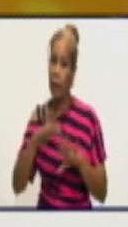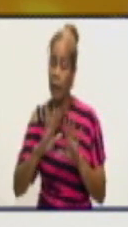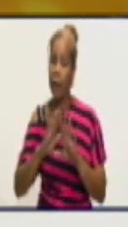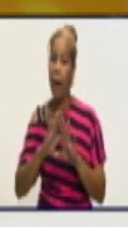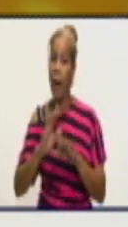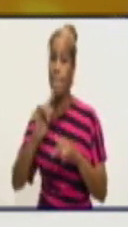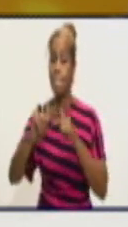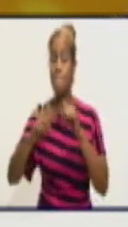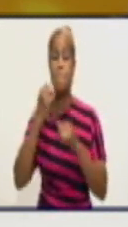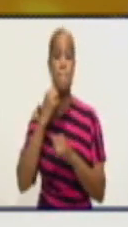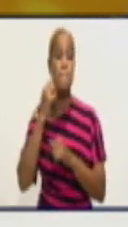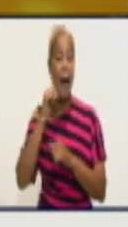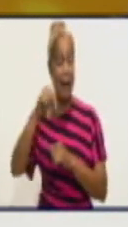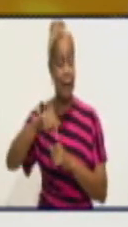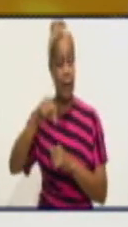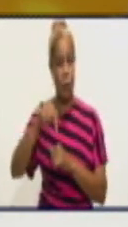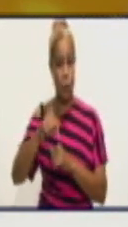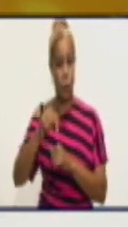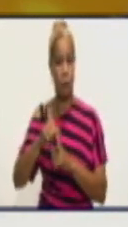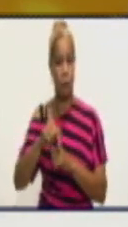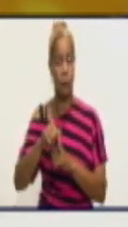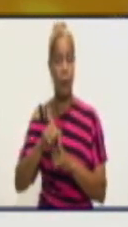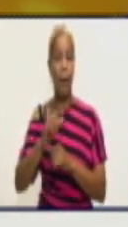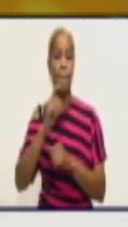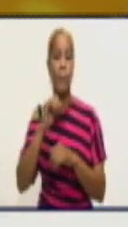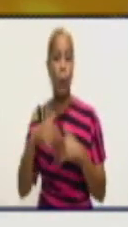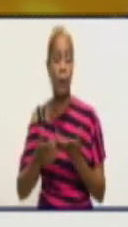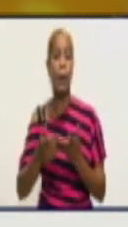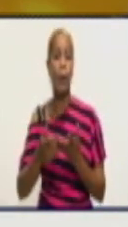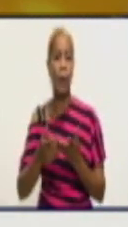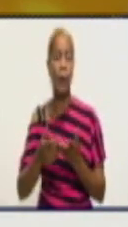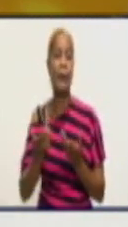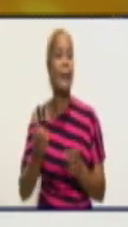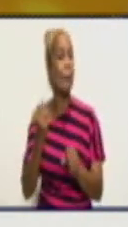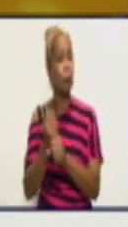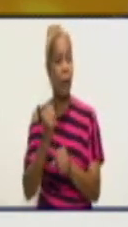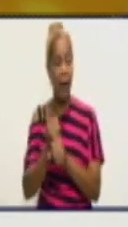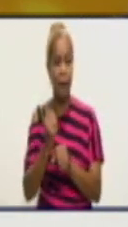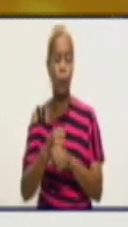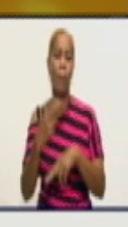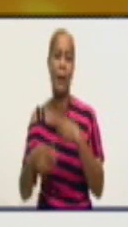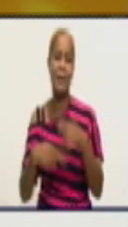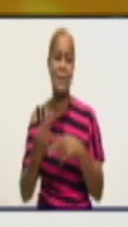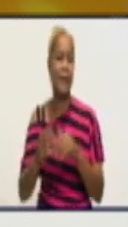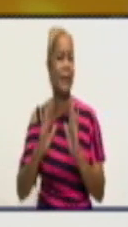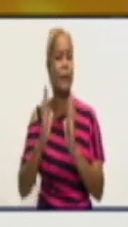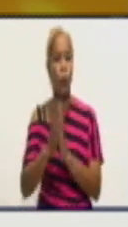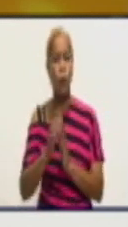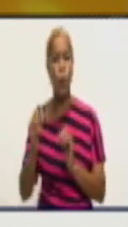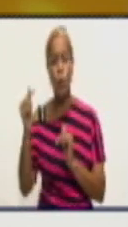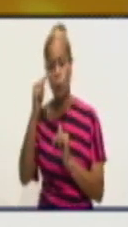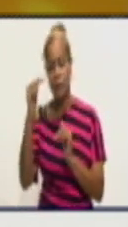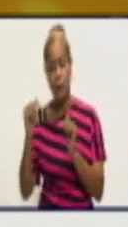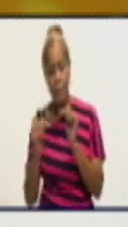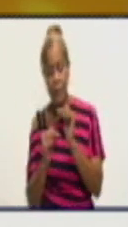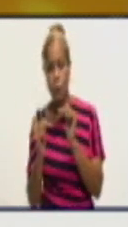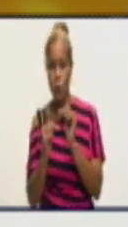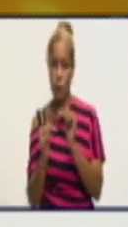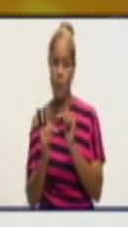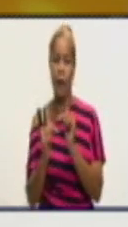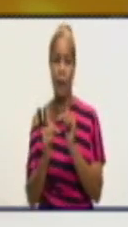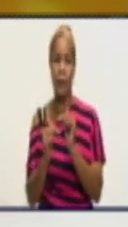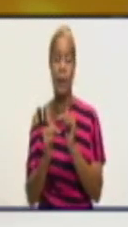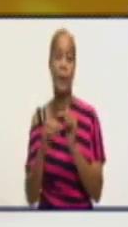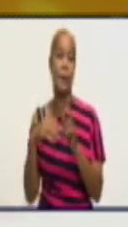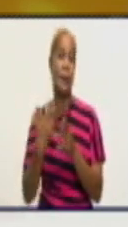tendencia que estamos viendo es a ir hacia la disminución, pero no de una manera tan brusca. Es decir, pudiera ser que